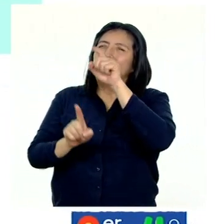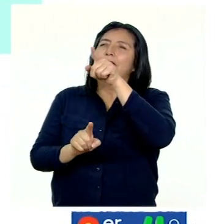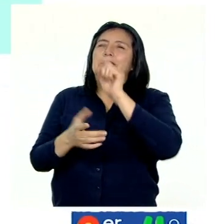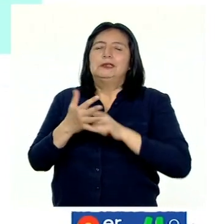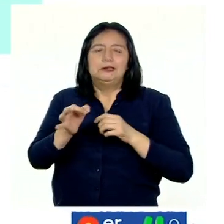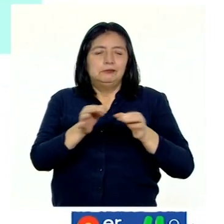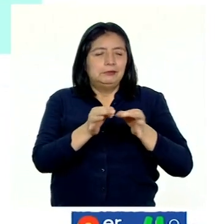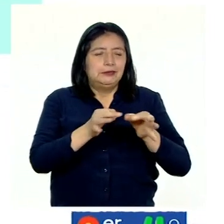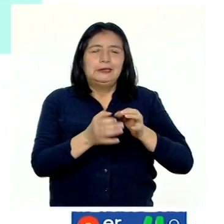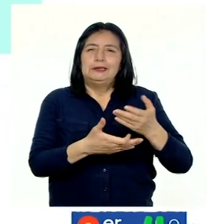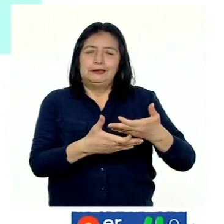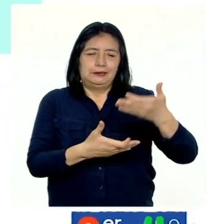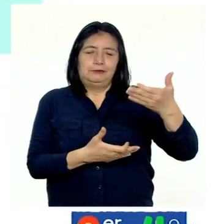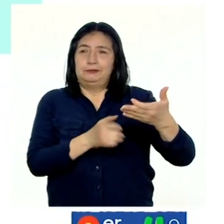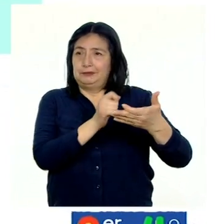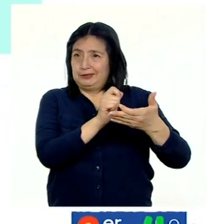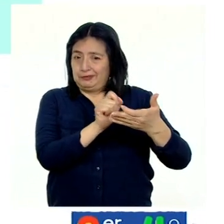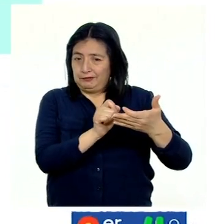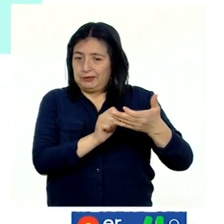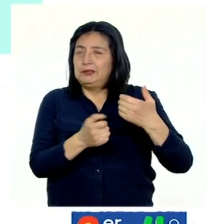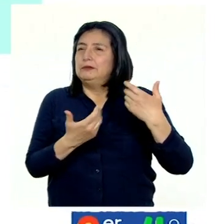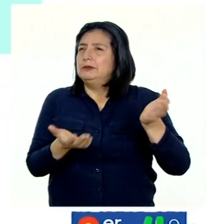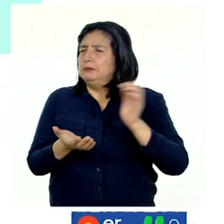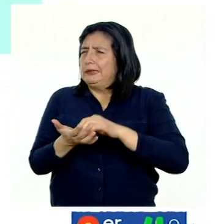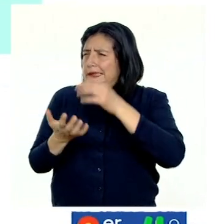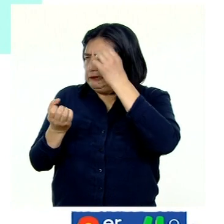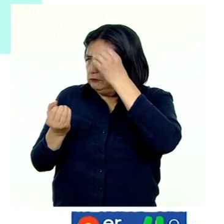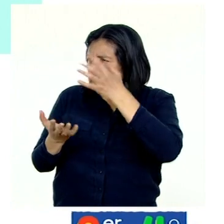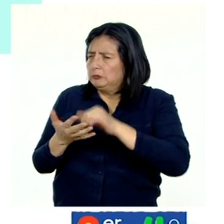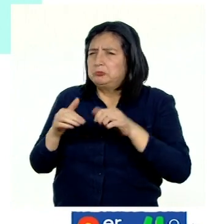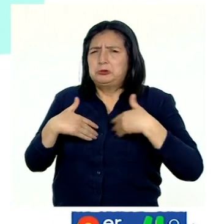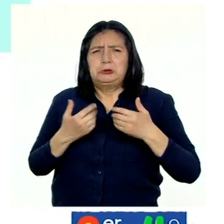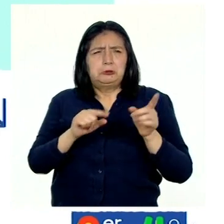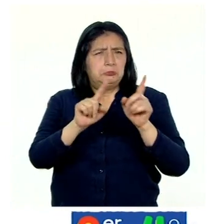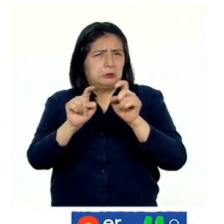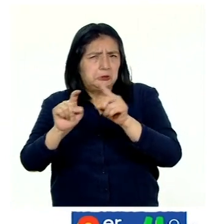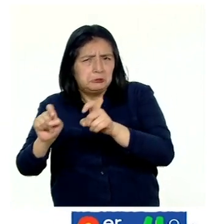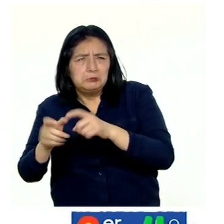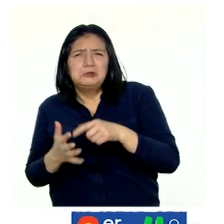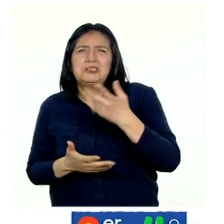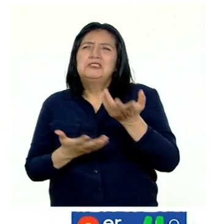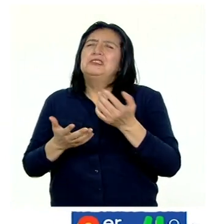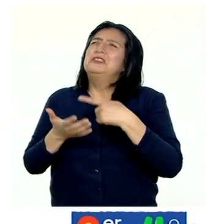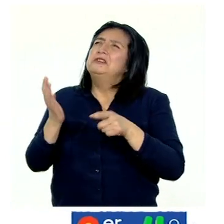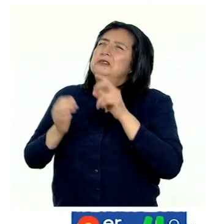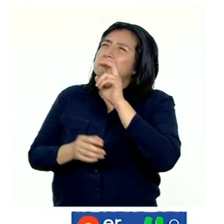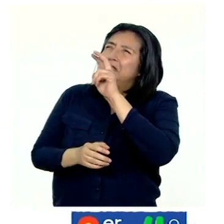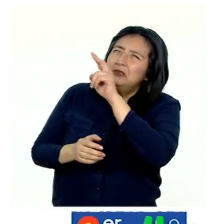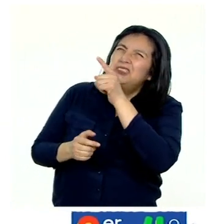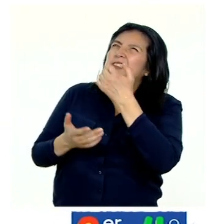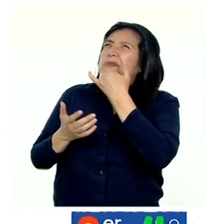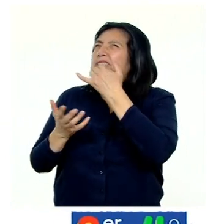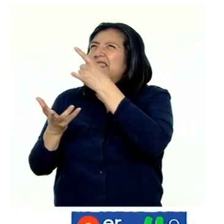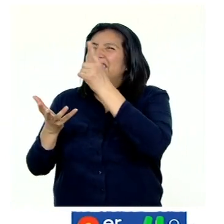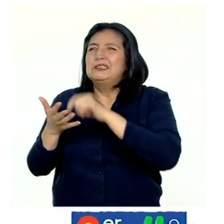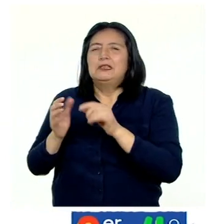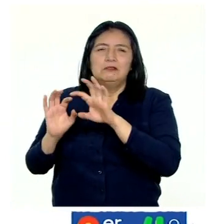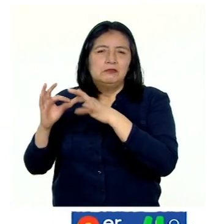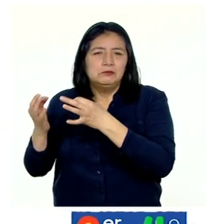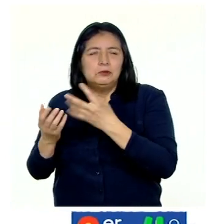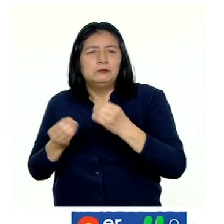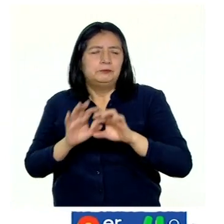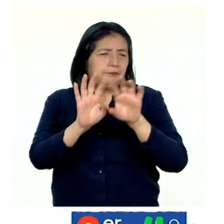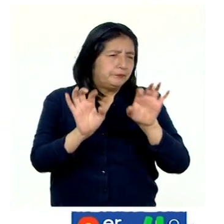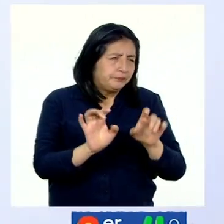describirán en una ficha. Para tener más información, pueden preguntar sobre esta seña, algún familiar o en alguna página